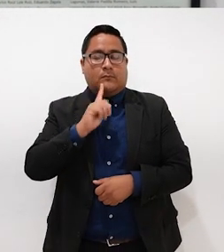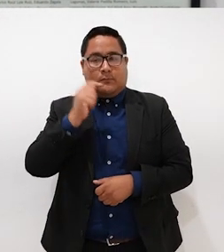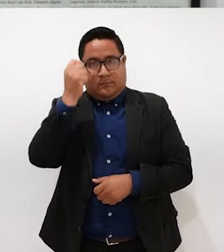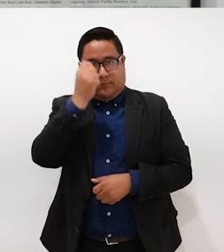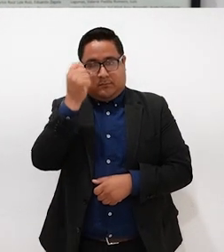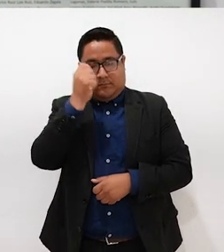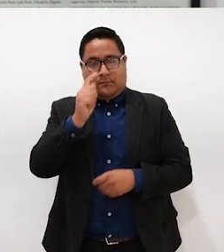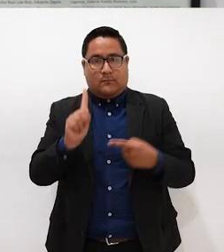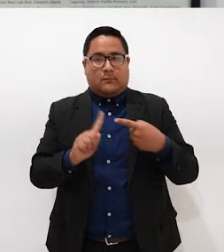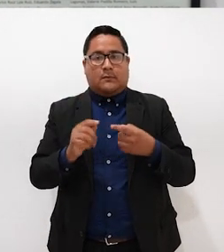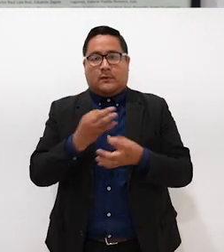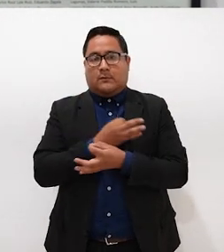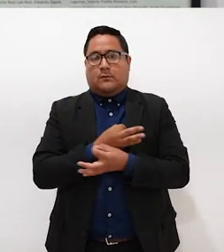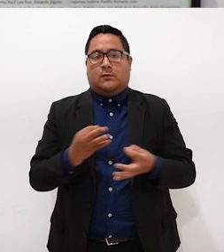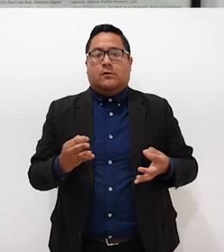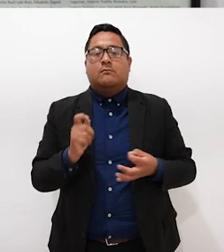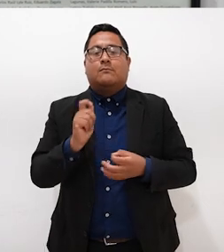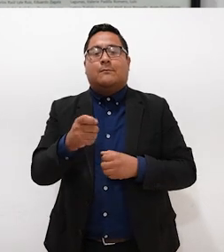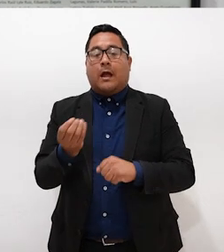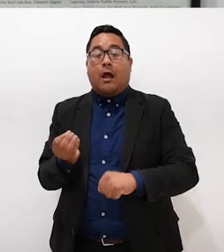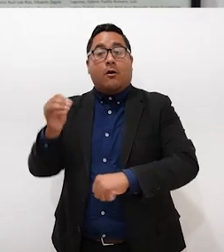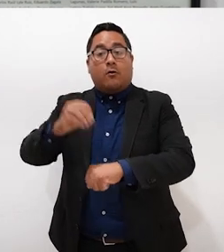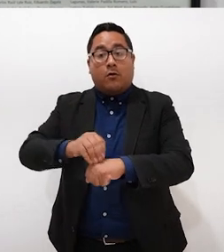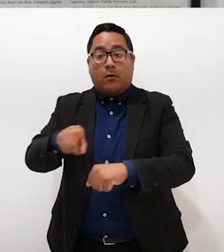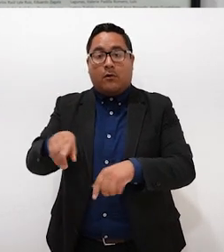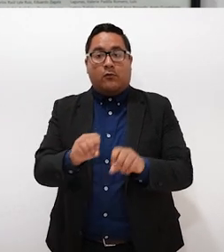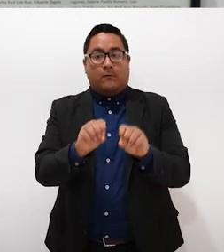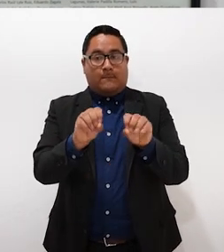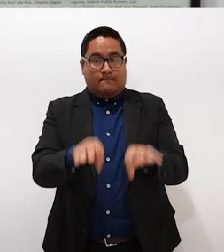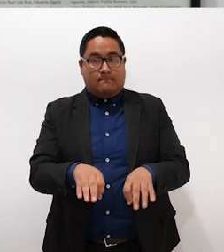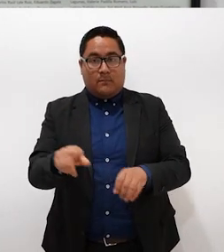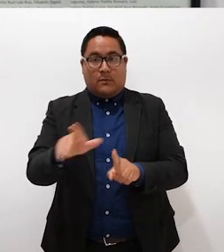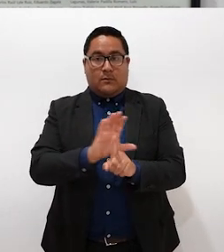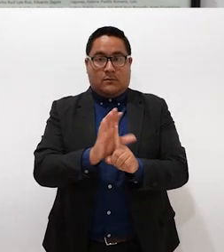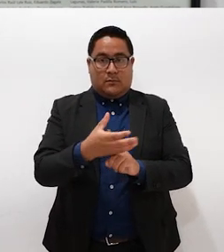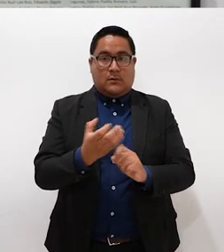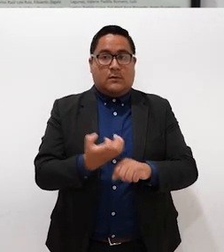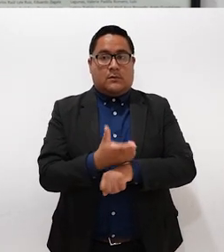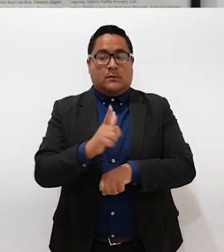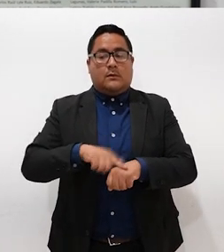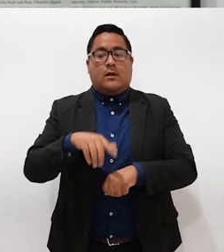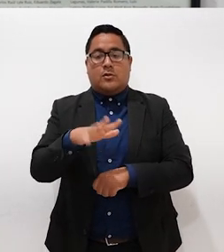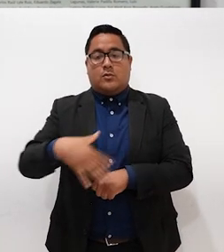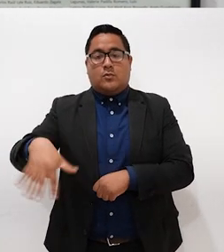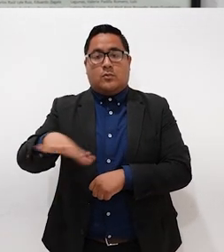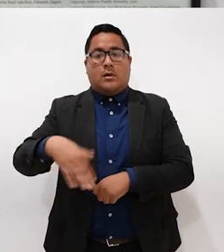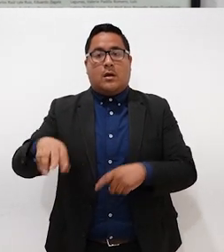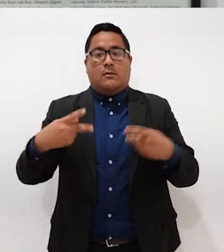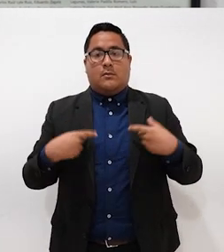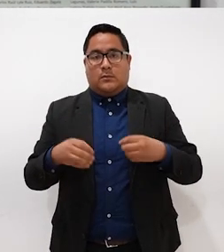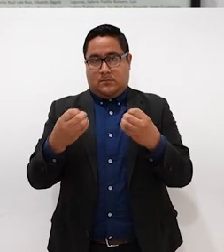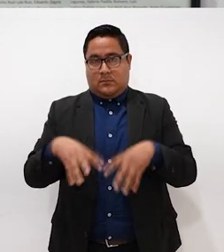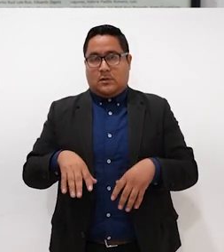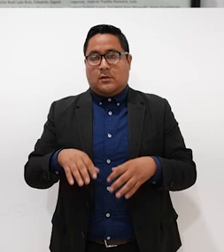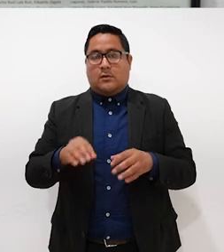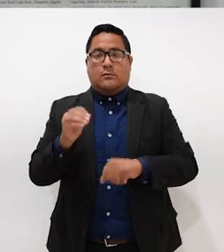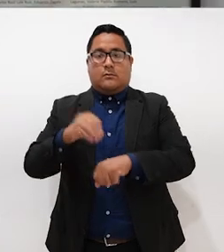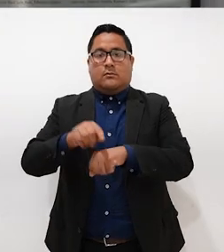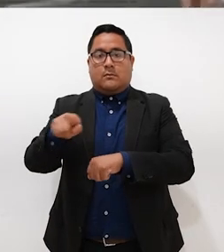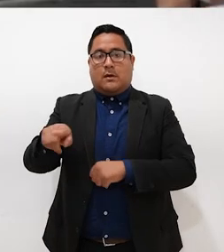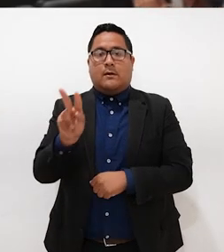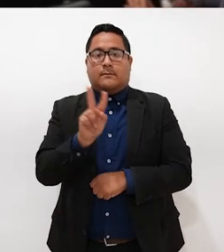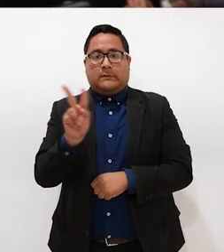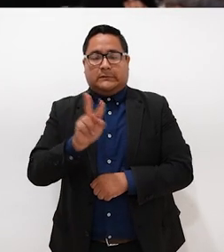Teresita anunció la instalación de la oficina de la Comisión Estatal de Búsqueda de Personas con sede en Vizcaíno.